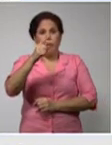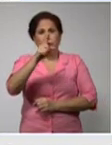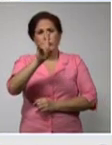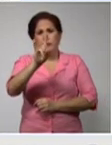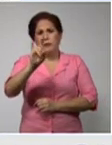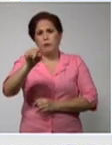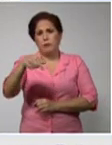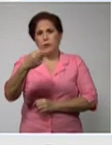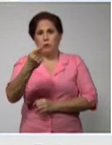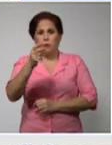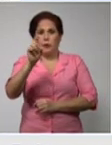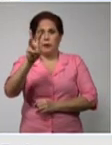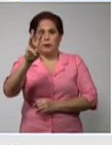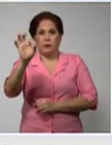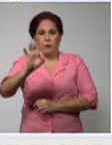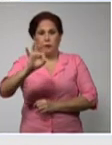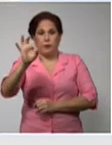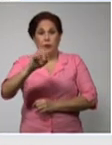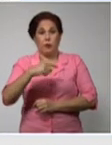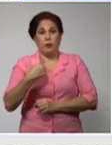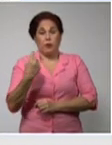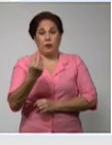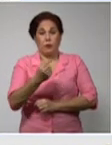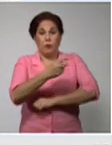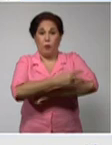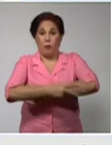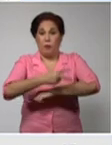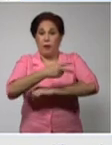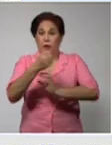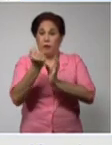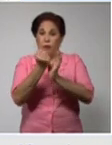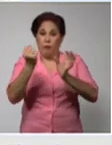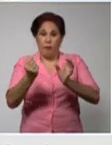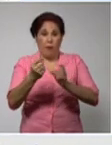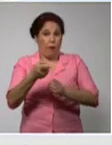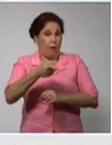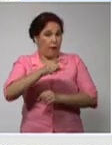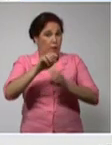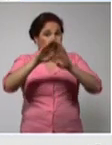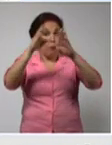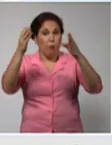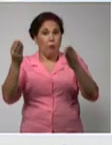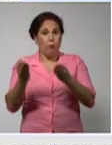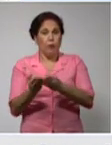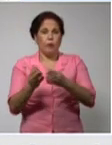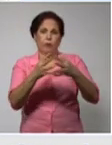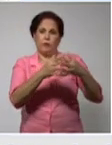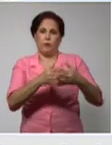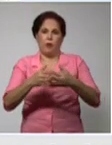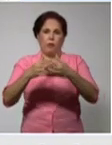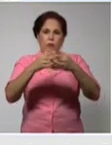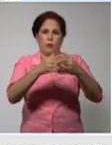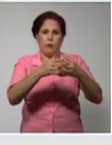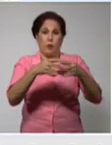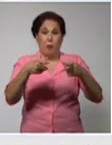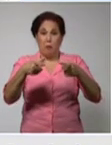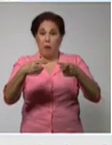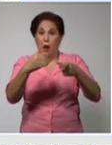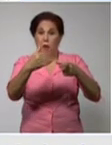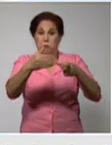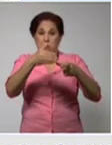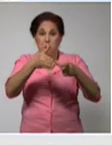,3% de todos los diagnosticados ayer en el mundo pues en los Estados Unidos de